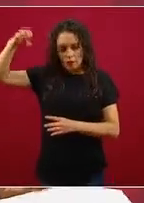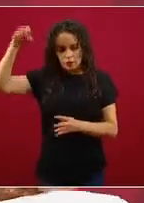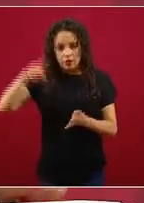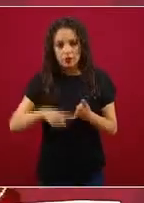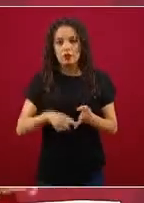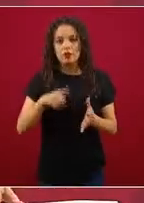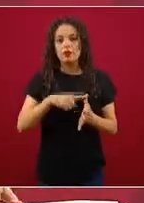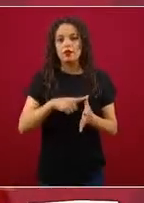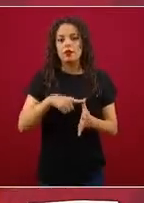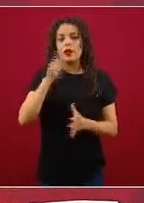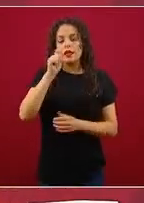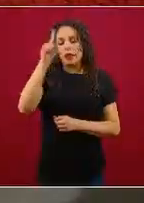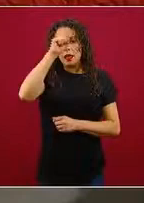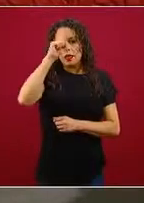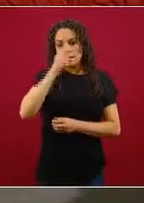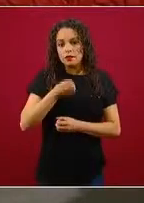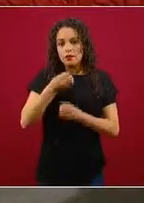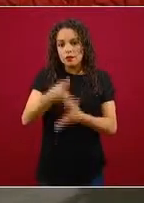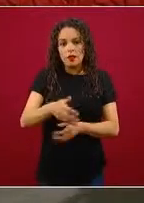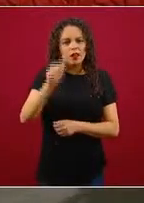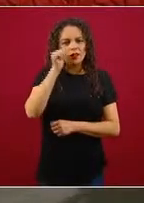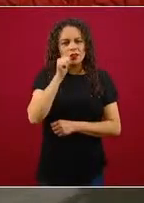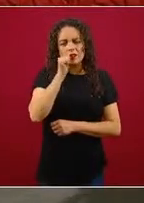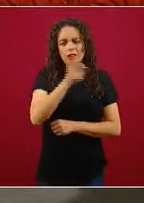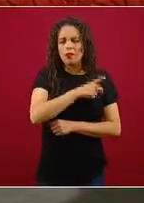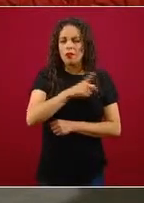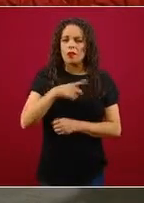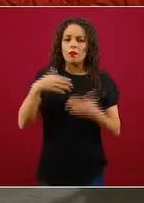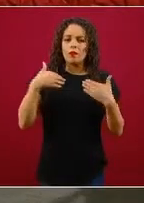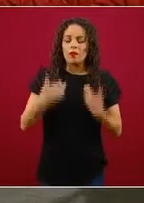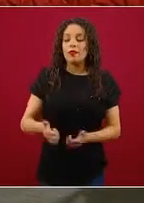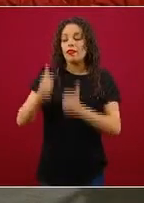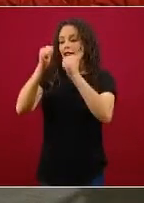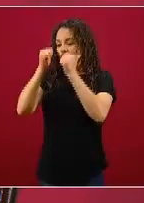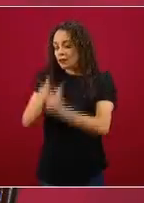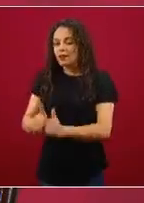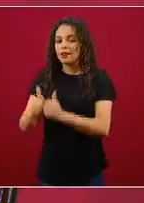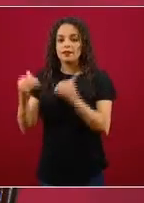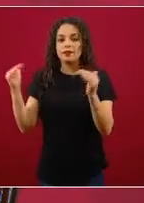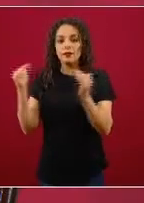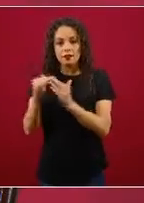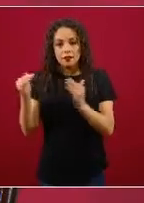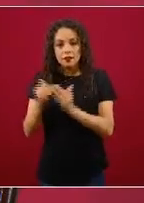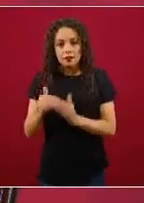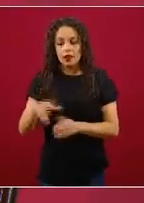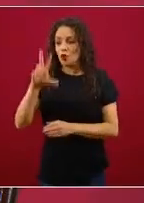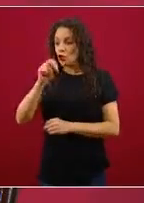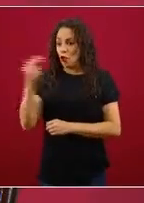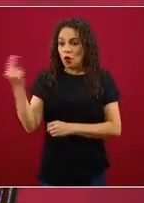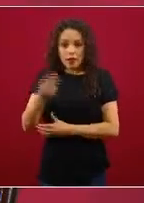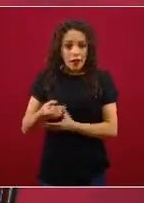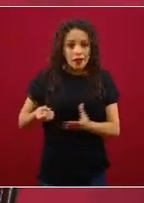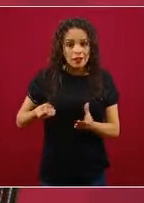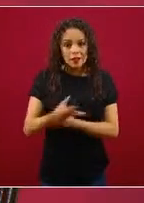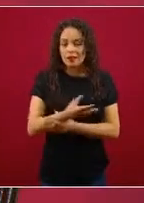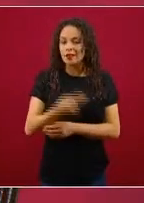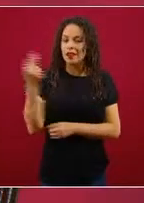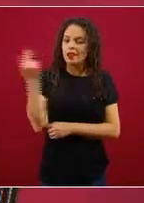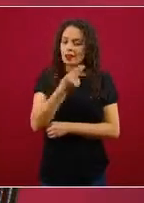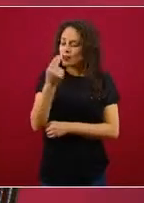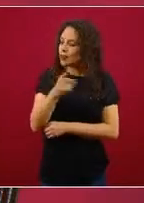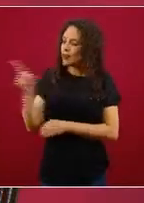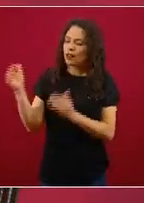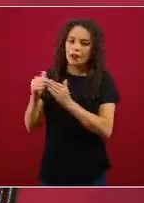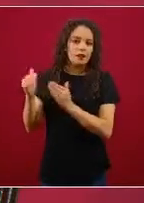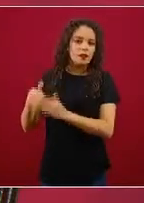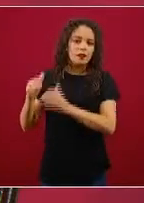recomendación siempre es resguardo. Si no tienen que salir, estas personas deben mantenerse resguardadas. En el semáforo rojo tienen que